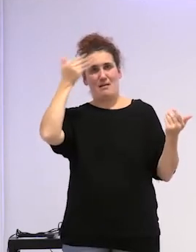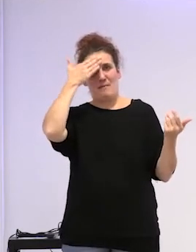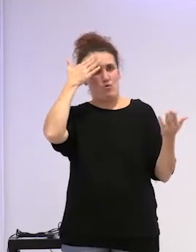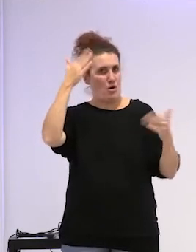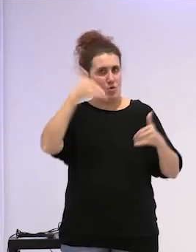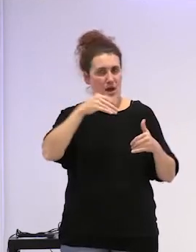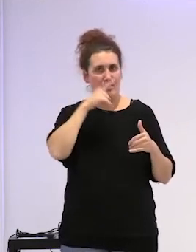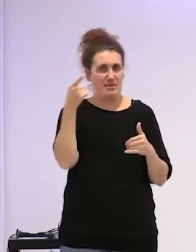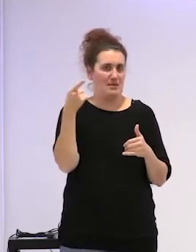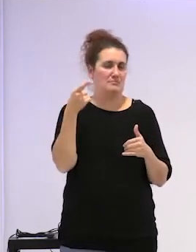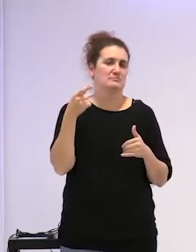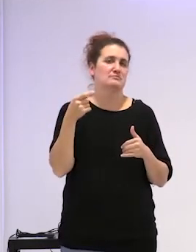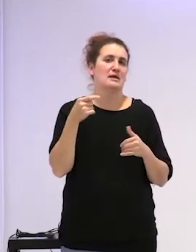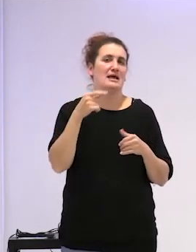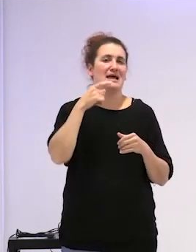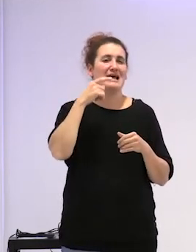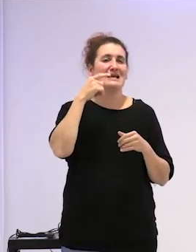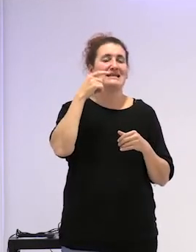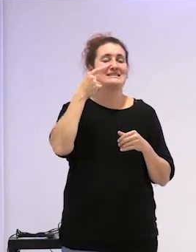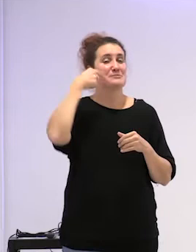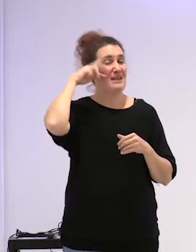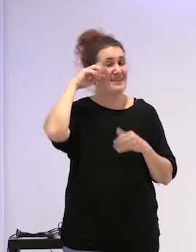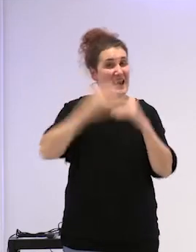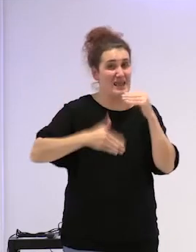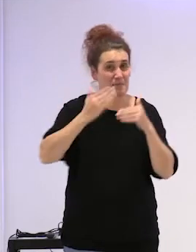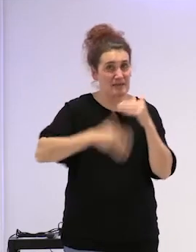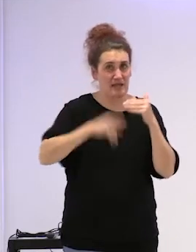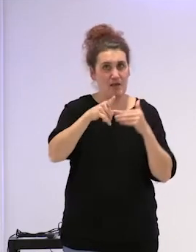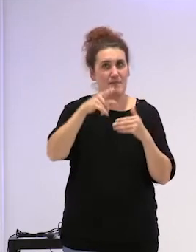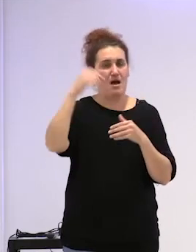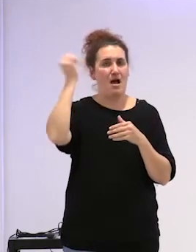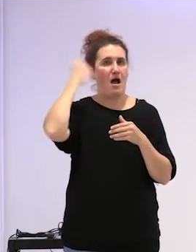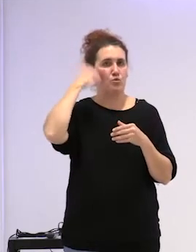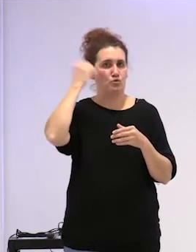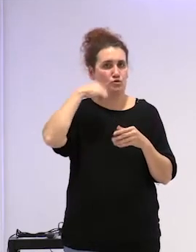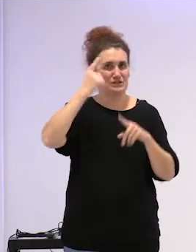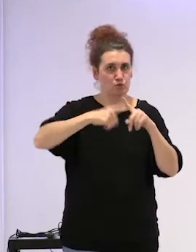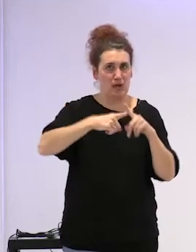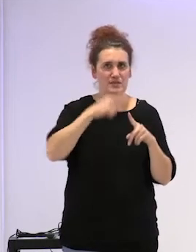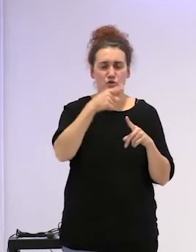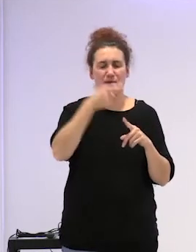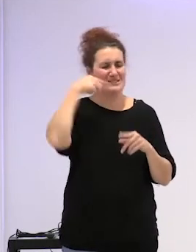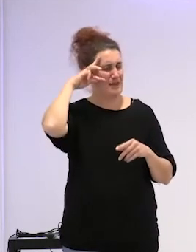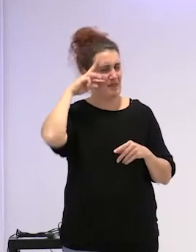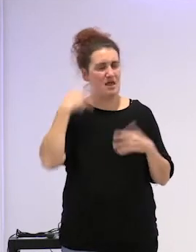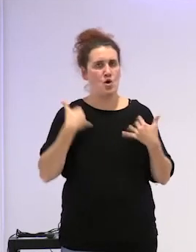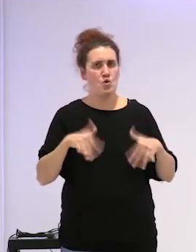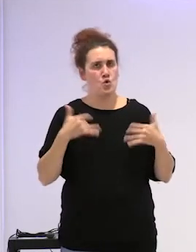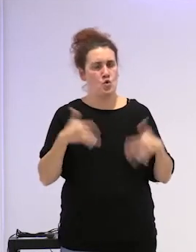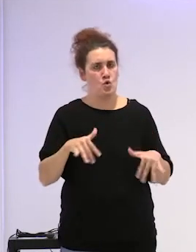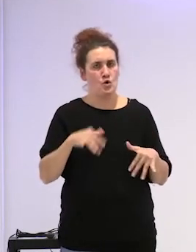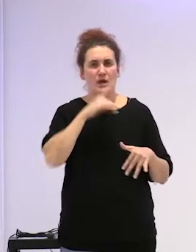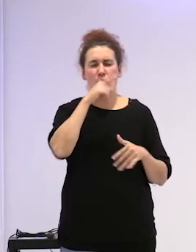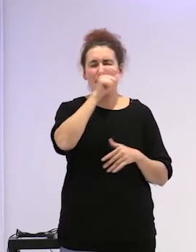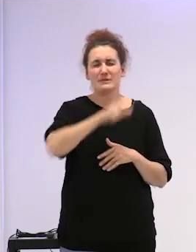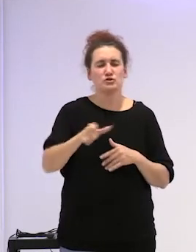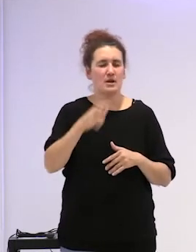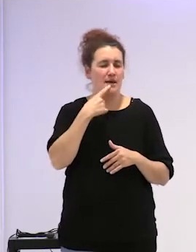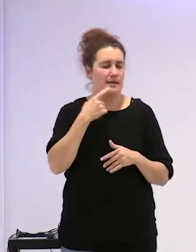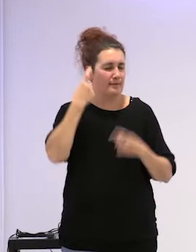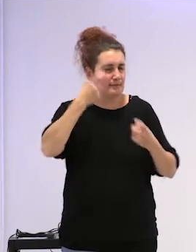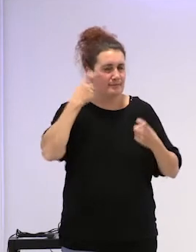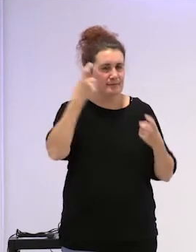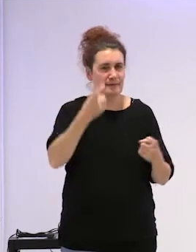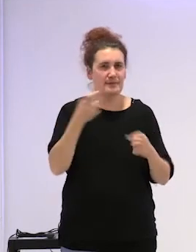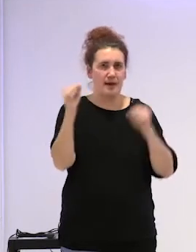una experiencia límite como los abusos sexuales es aquella donde la supervivencia está en juego y una persona puede hacer todo lo posible por